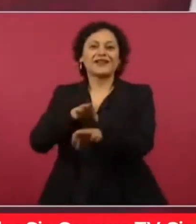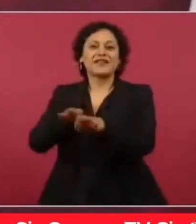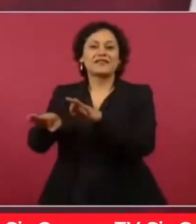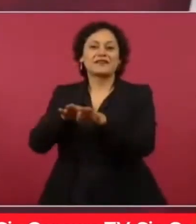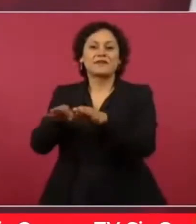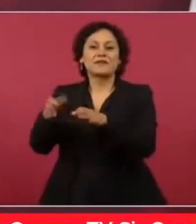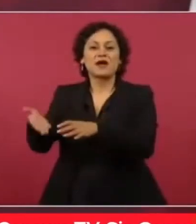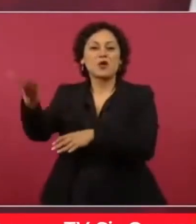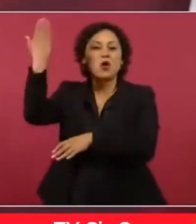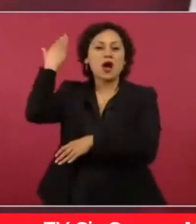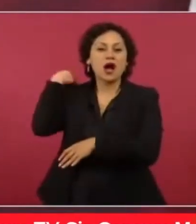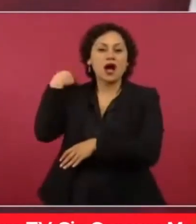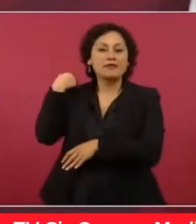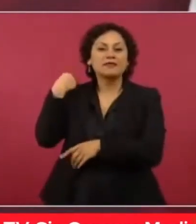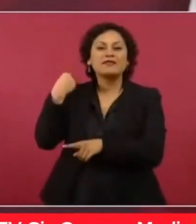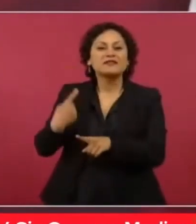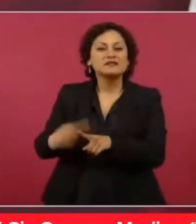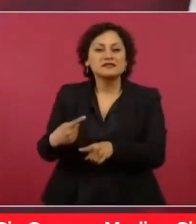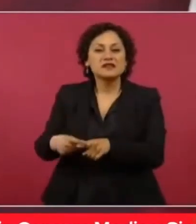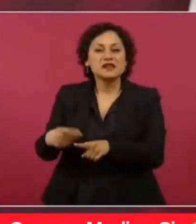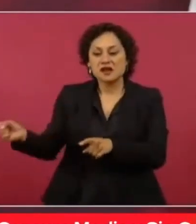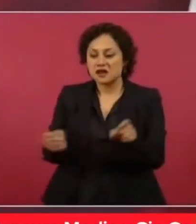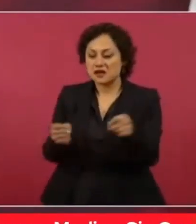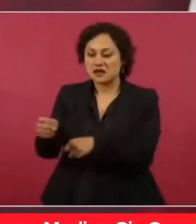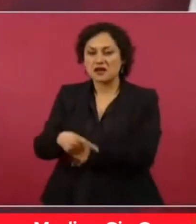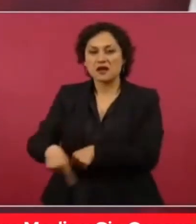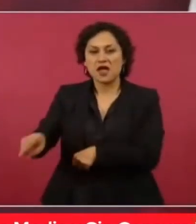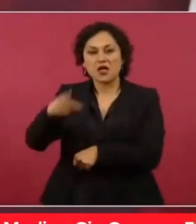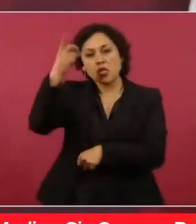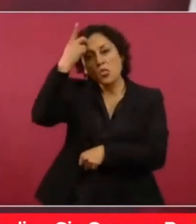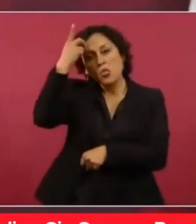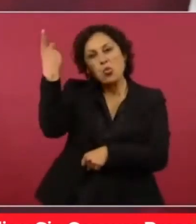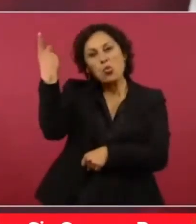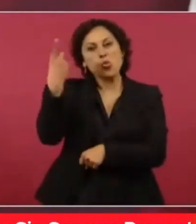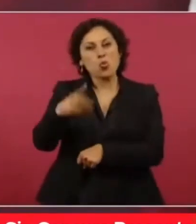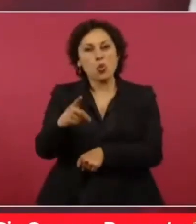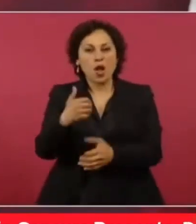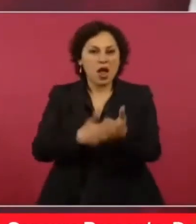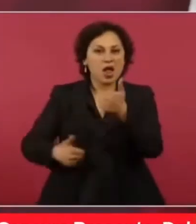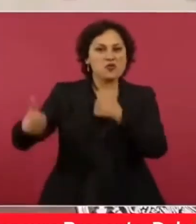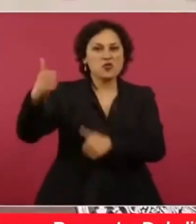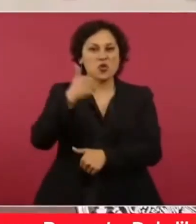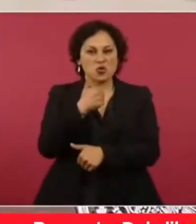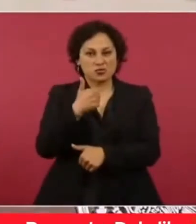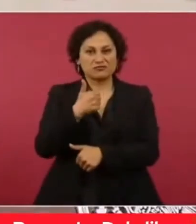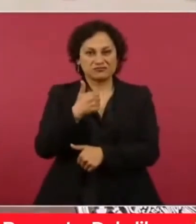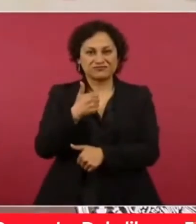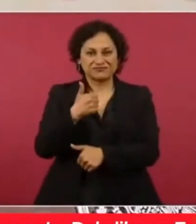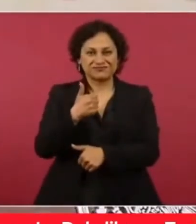imponían a los servidores públicos,